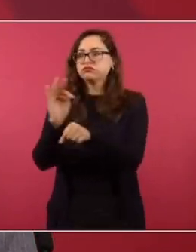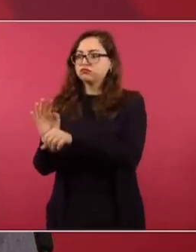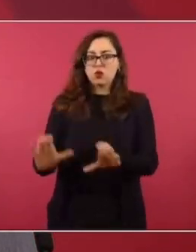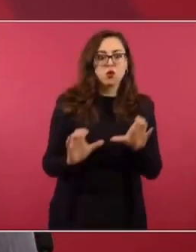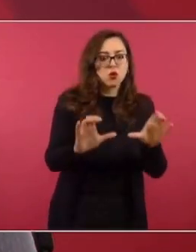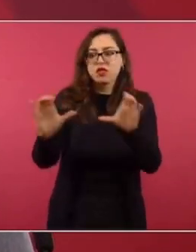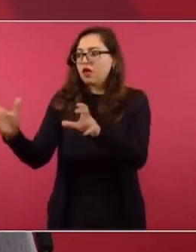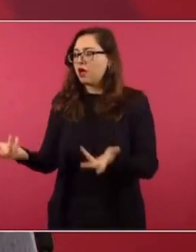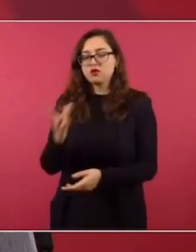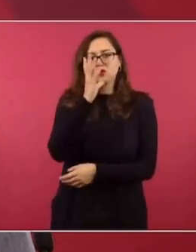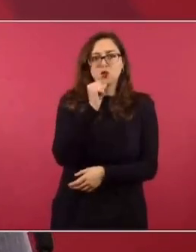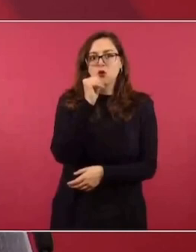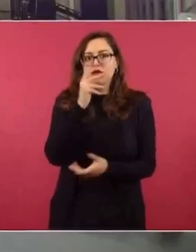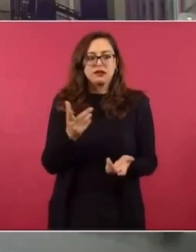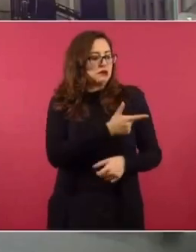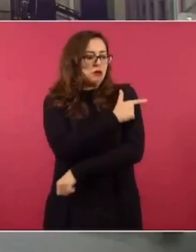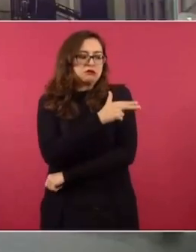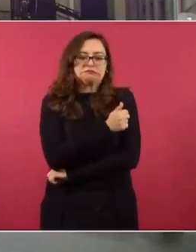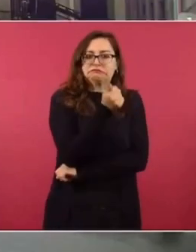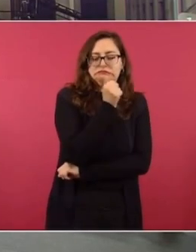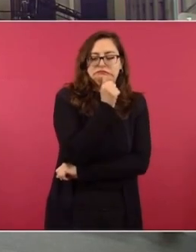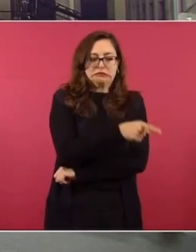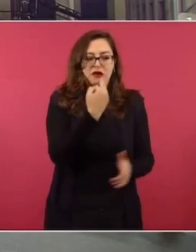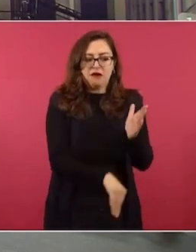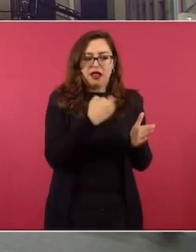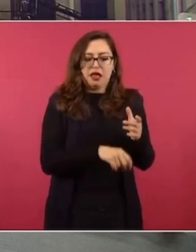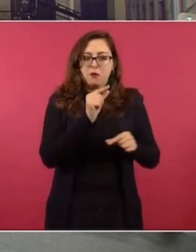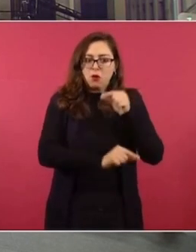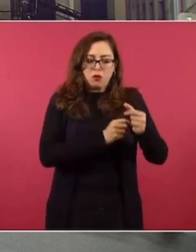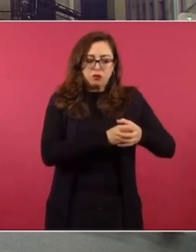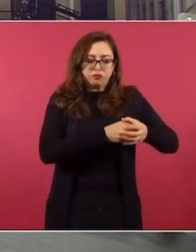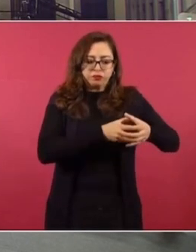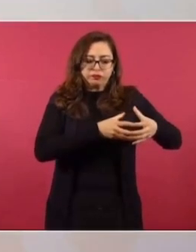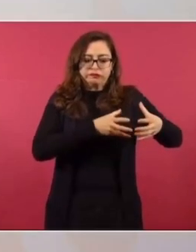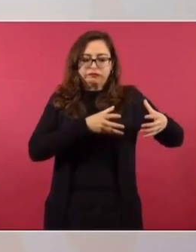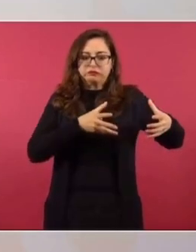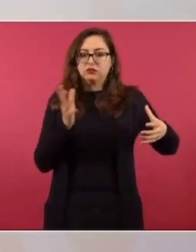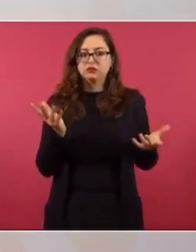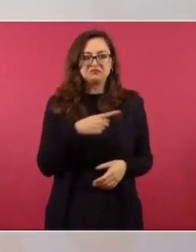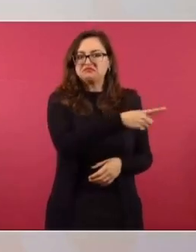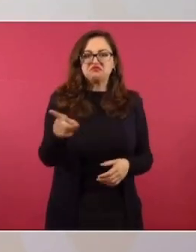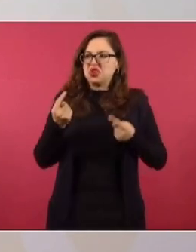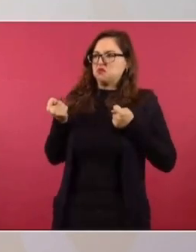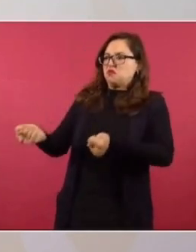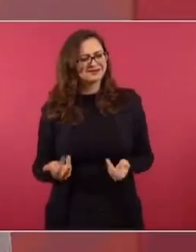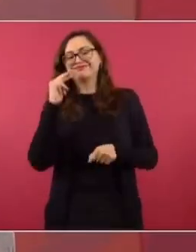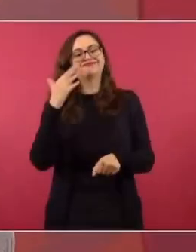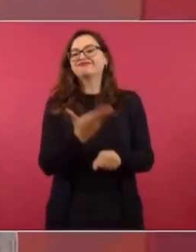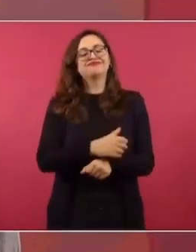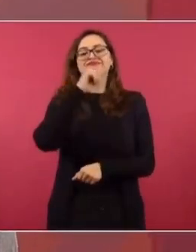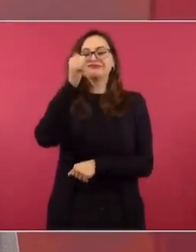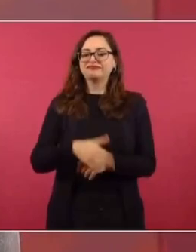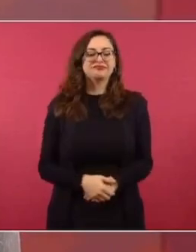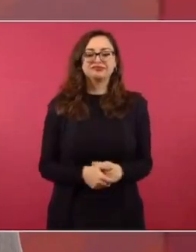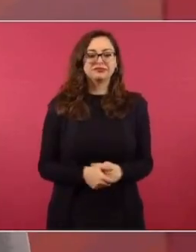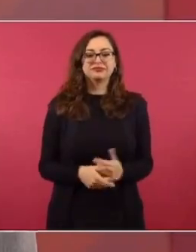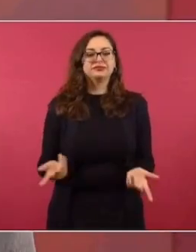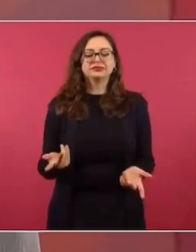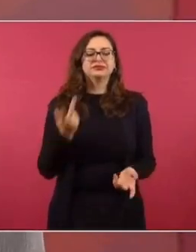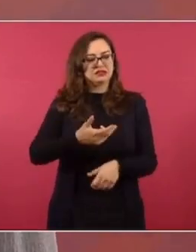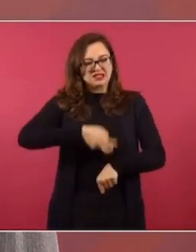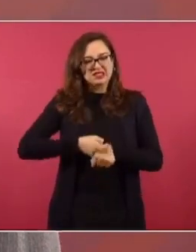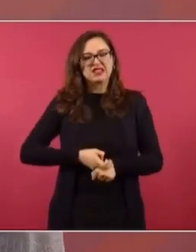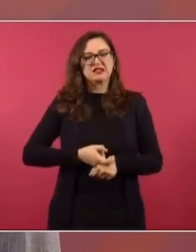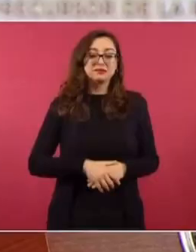en tanto se consolide la Guardia Nacional? Es un acto de absoluta irresponsabilidad. Lo somnubila la